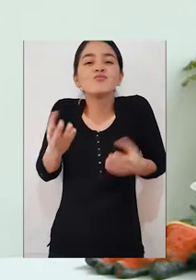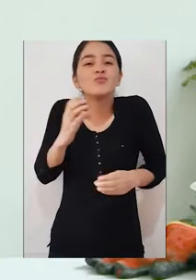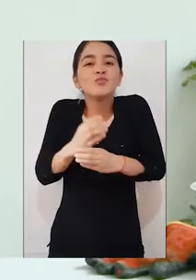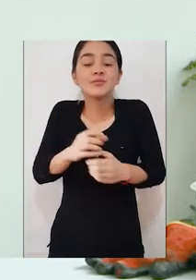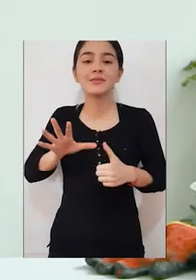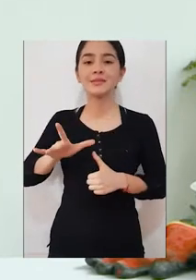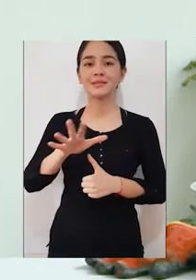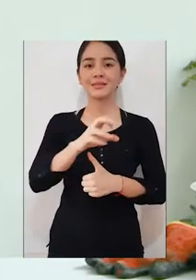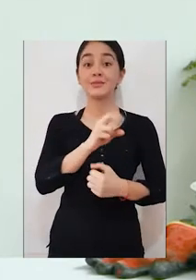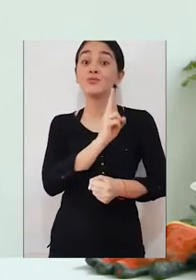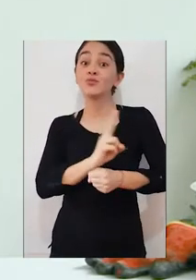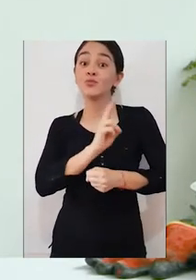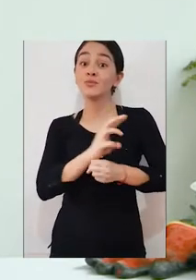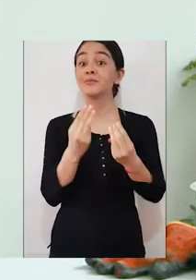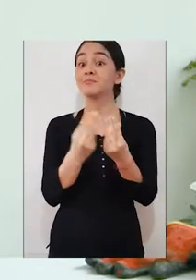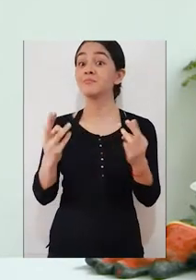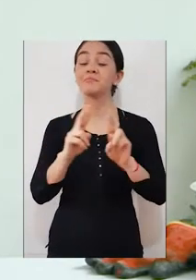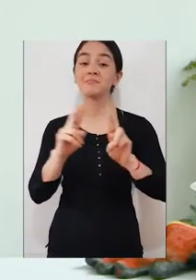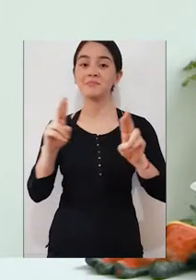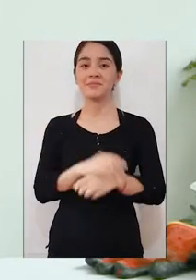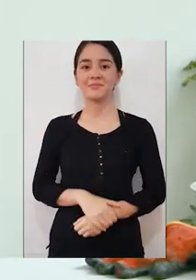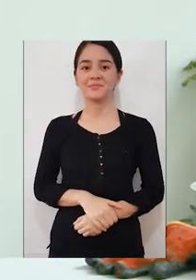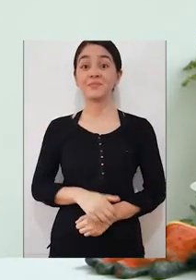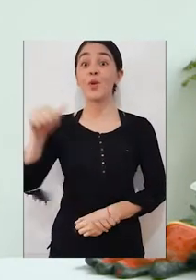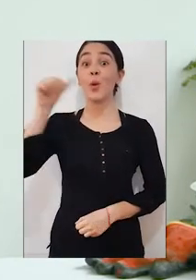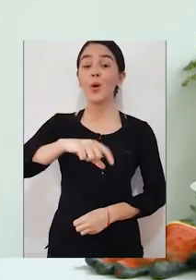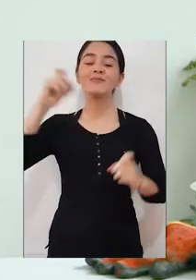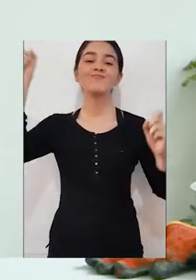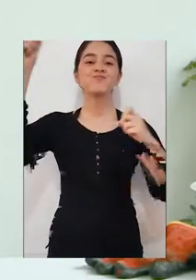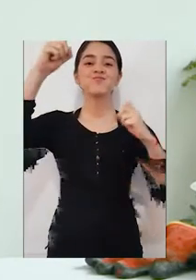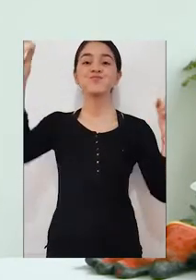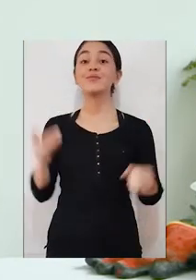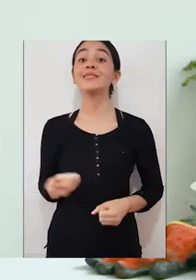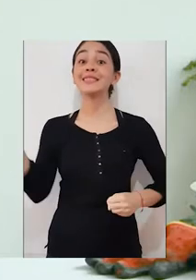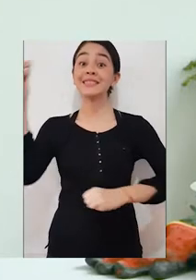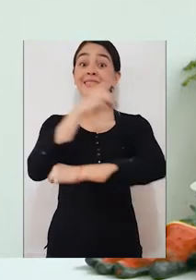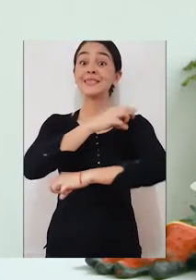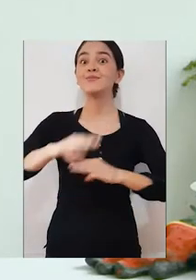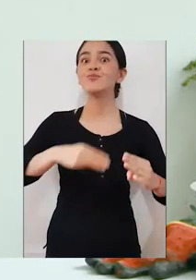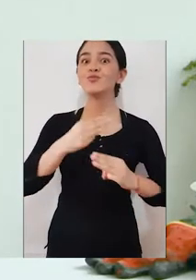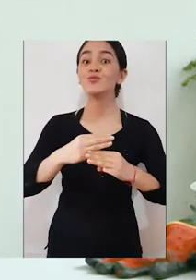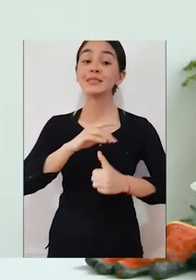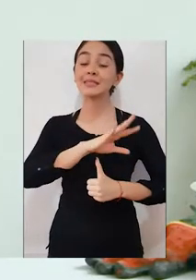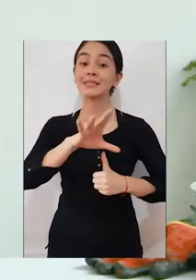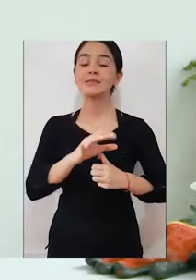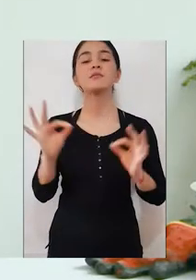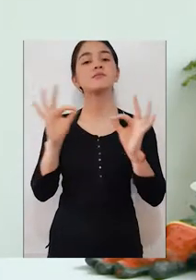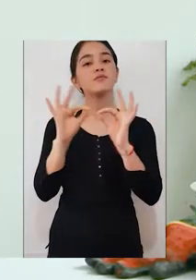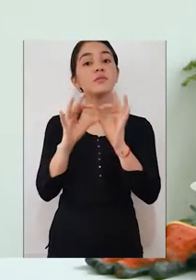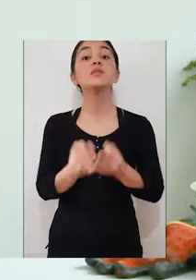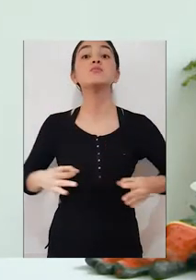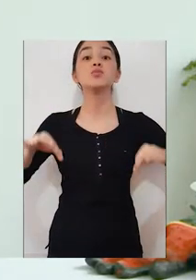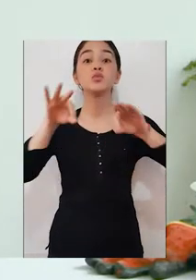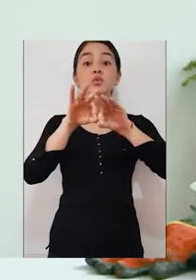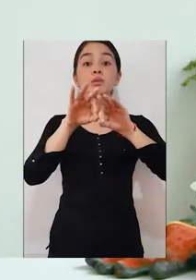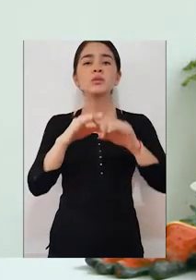ambiente utilizando materiales reciclados. Hoy estamos celebrando el Día Mundial del Medio Ambiente y esta fecha es importante porque nos